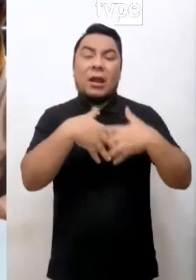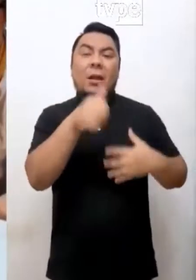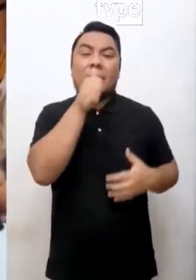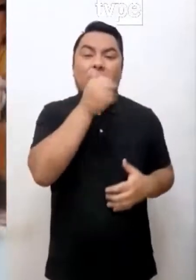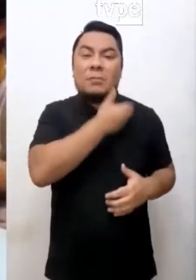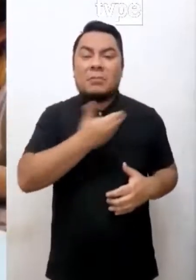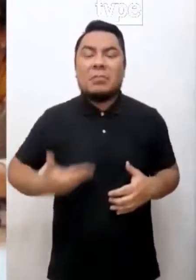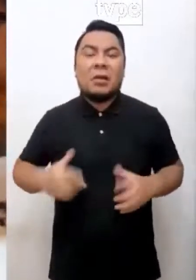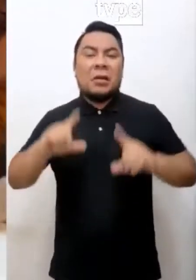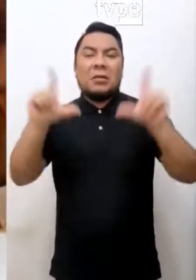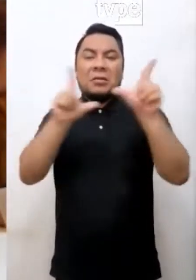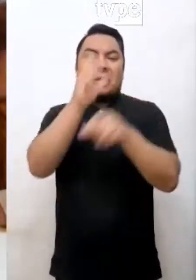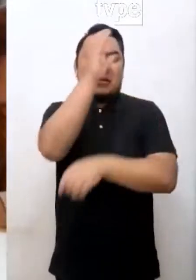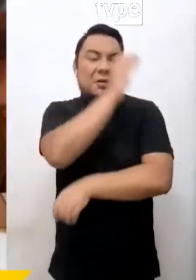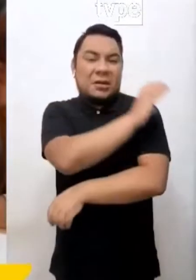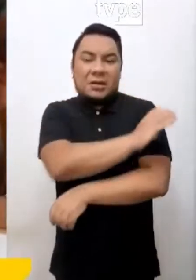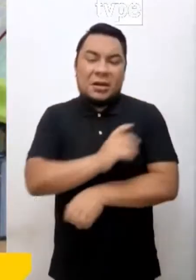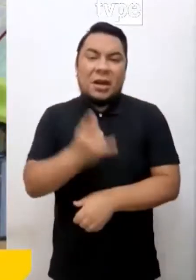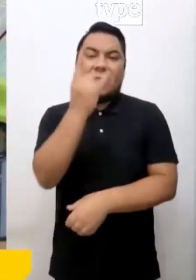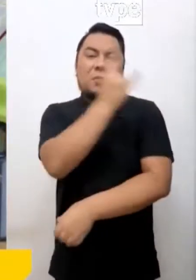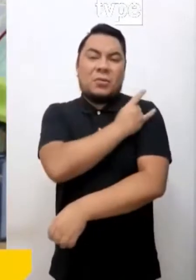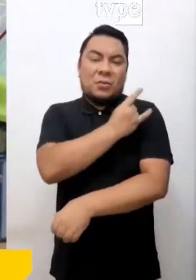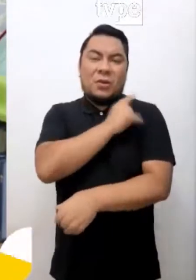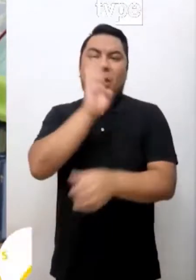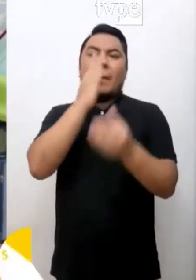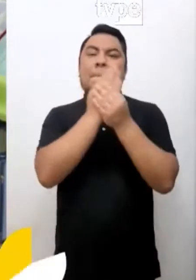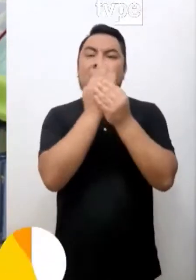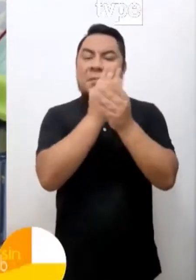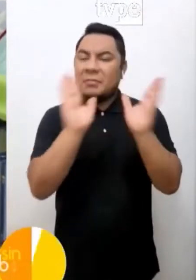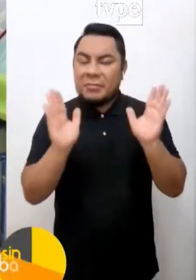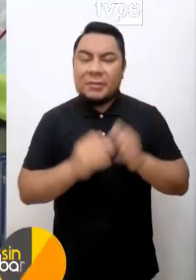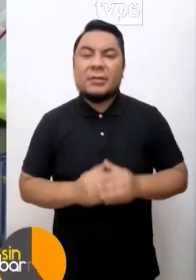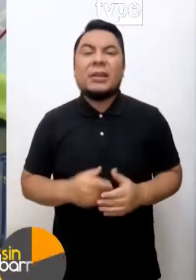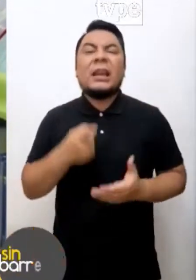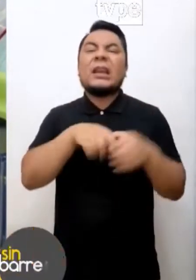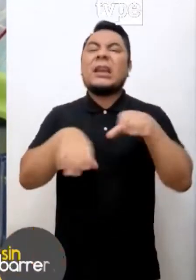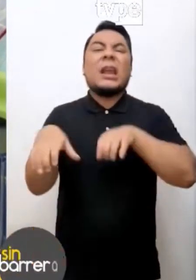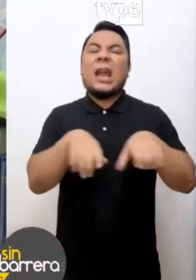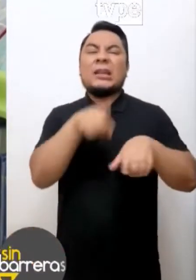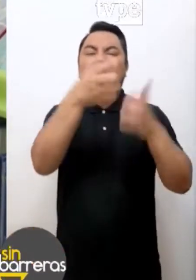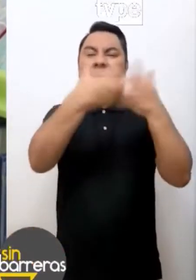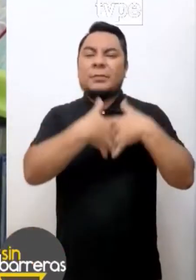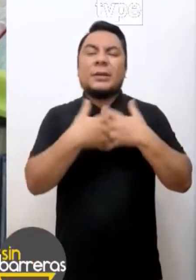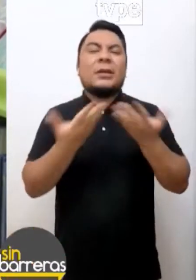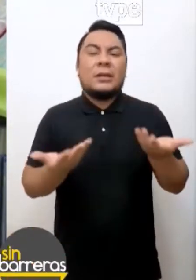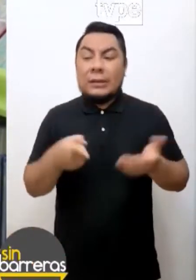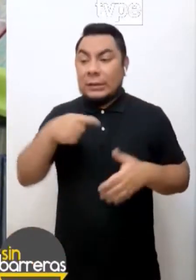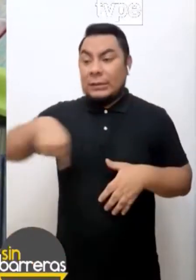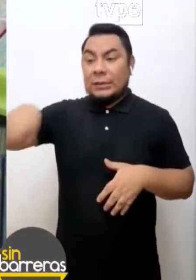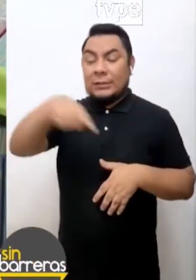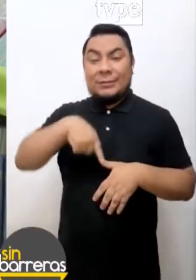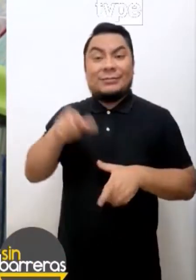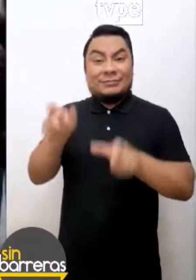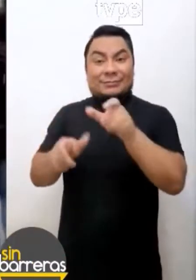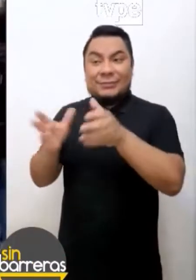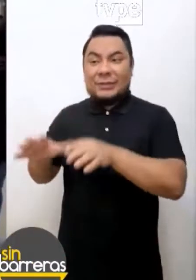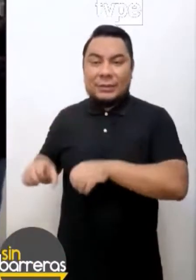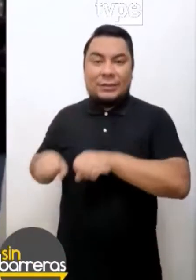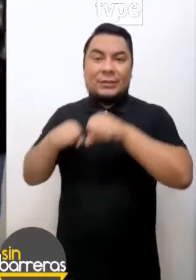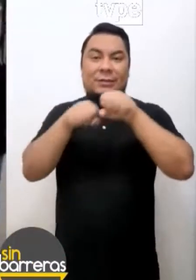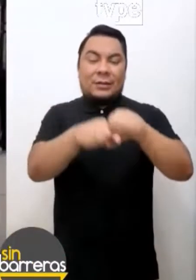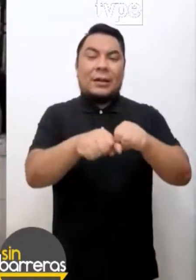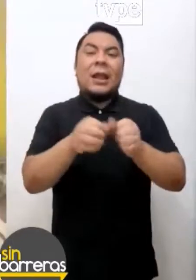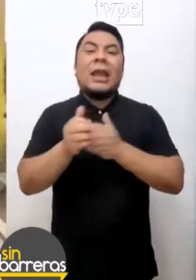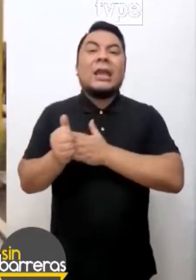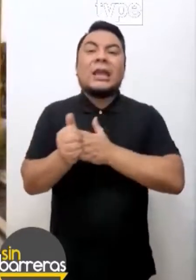privadas, como hoteles, clínicas, universidades, bibliotecas. ¿Qué hacen en estas empresas? Nuestros chicos van con